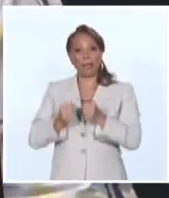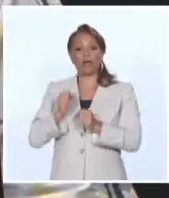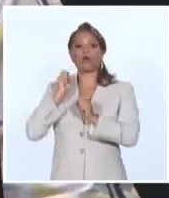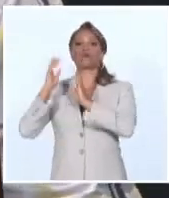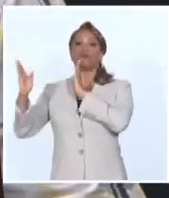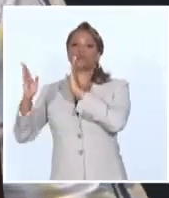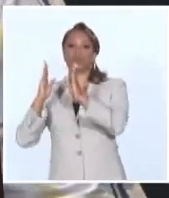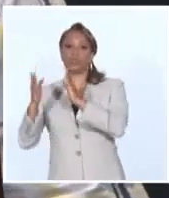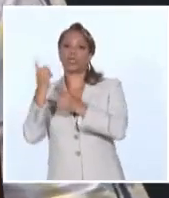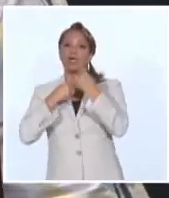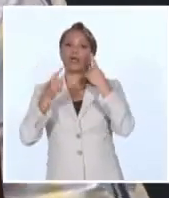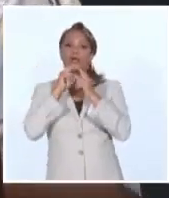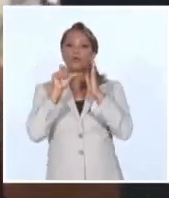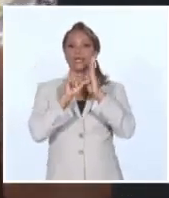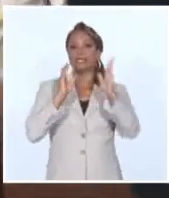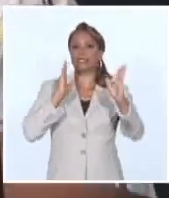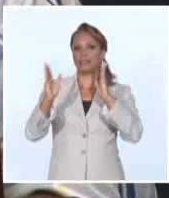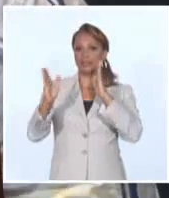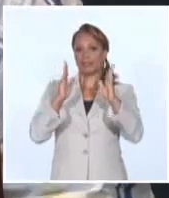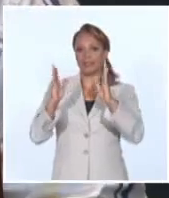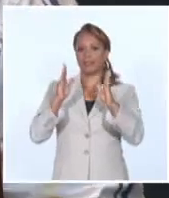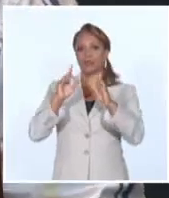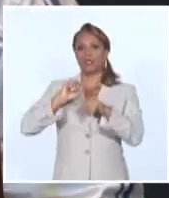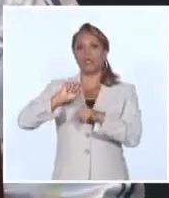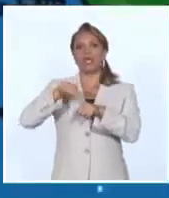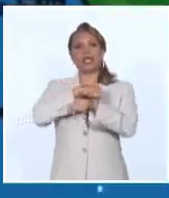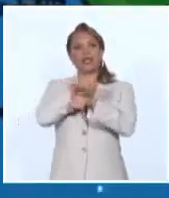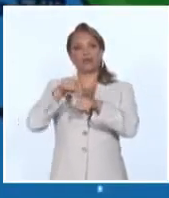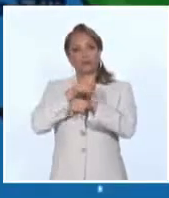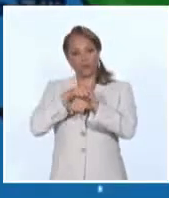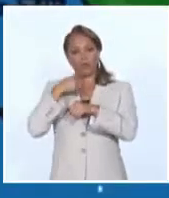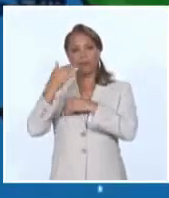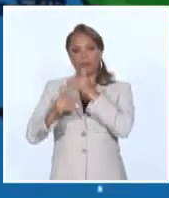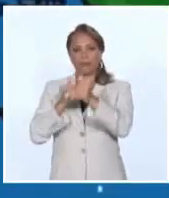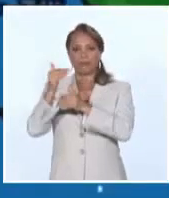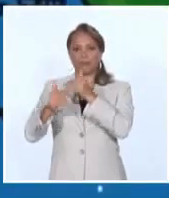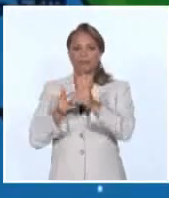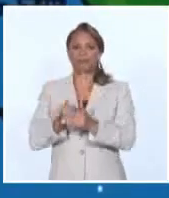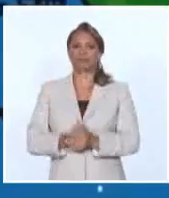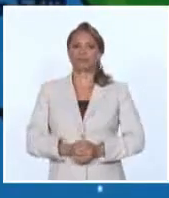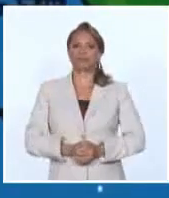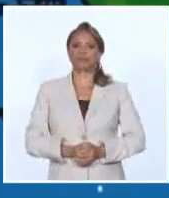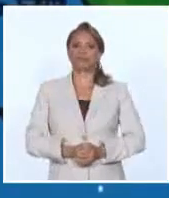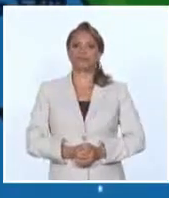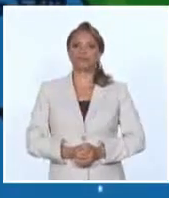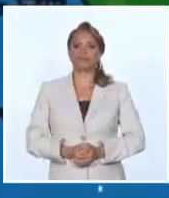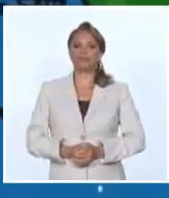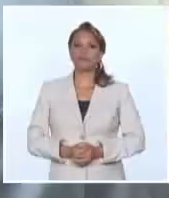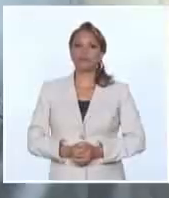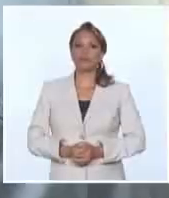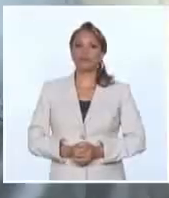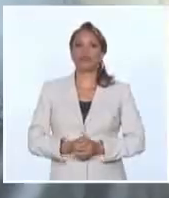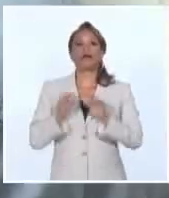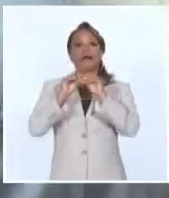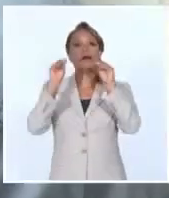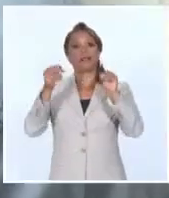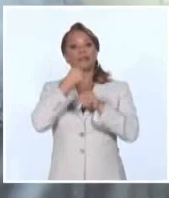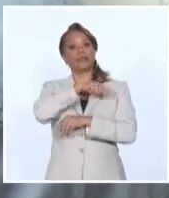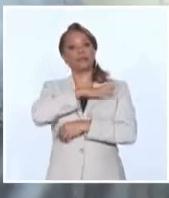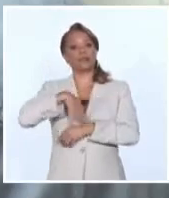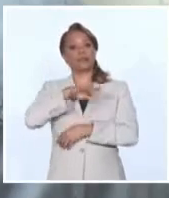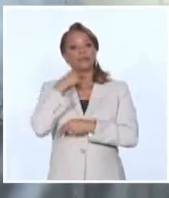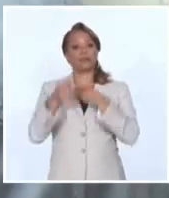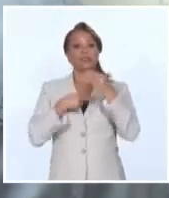algunas localidades del centro del país en las próximas 24 a 48 horas. Otra alerta a la población la hizo el